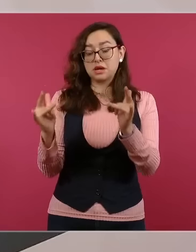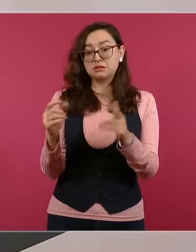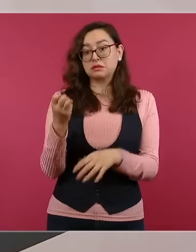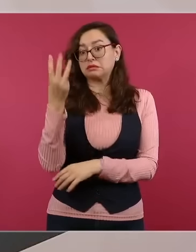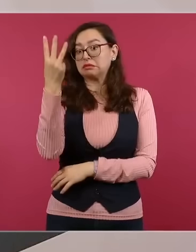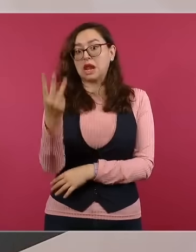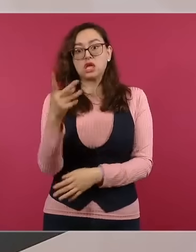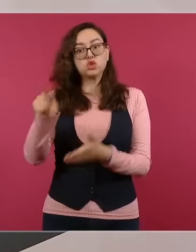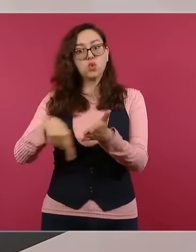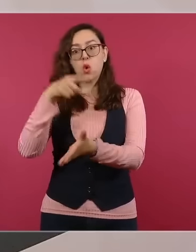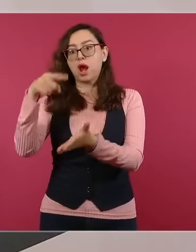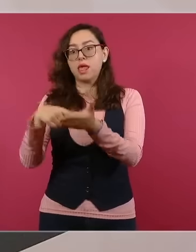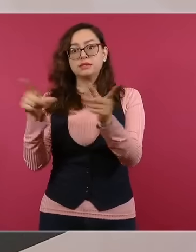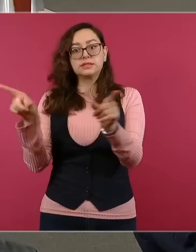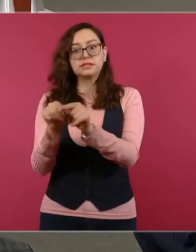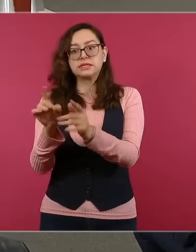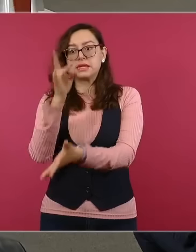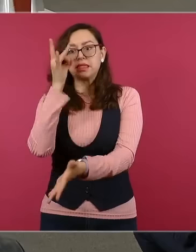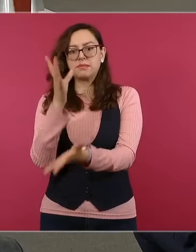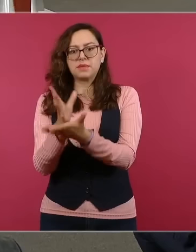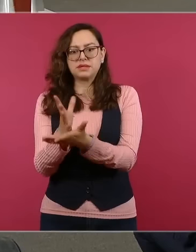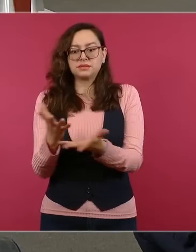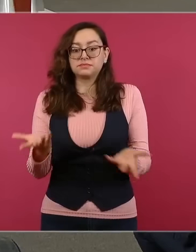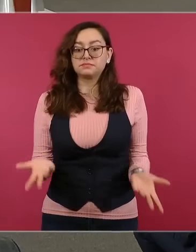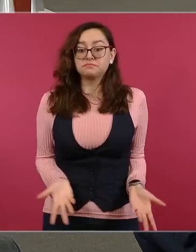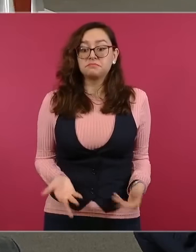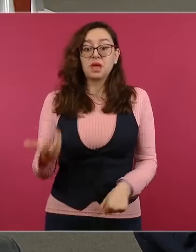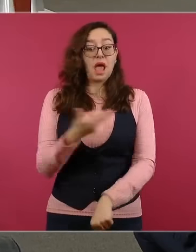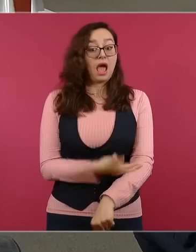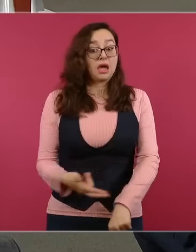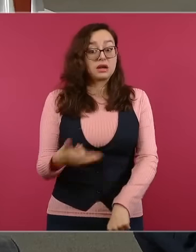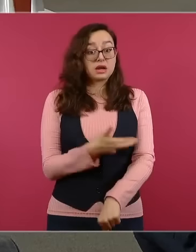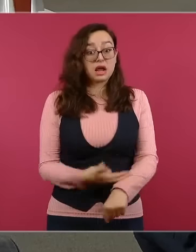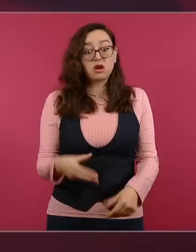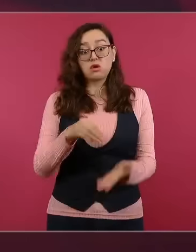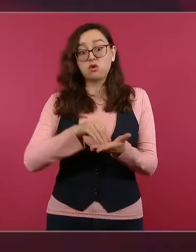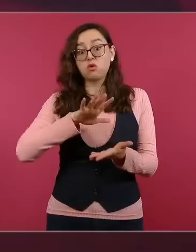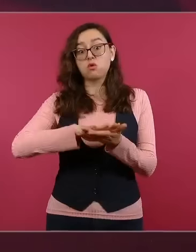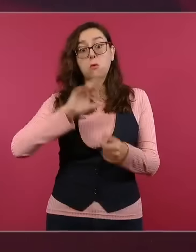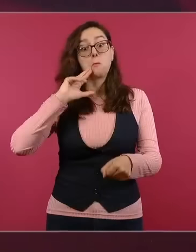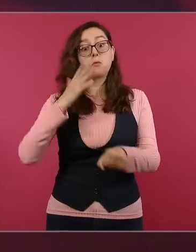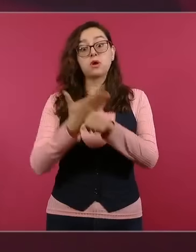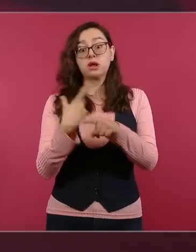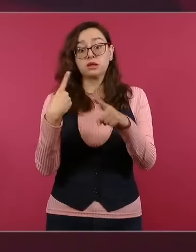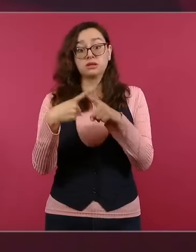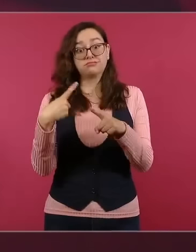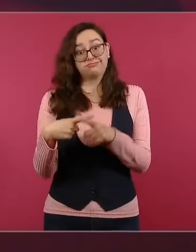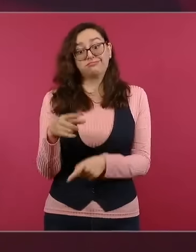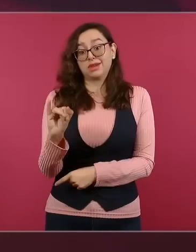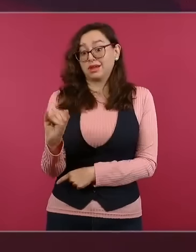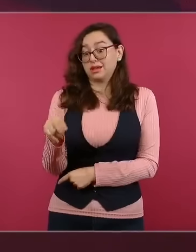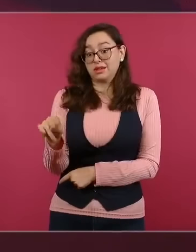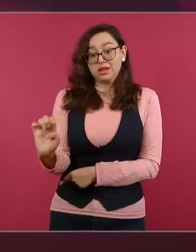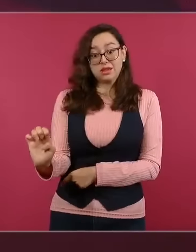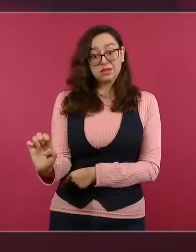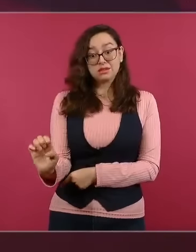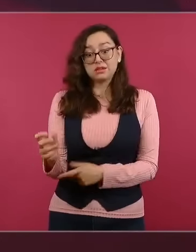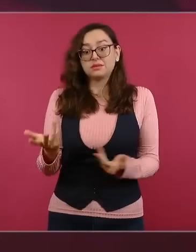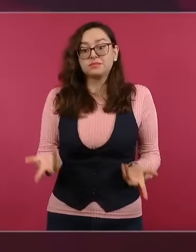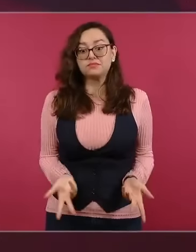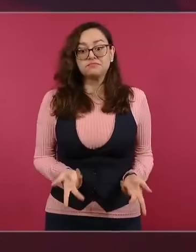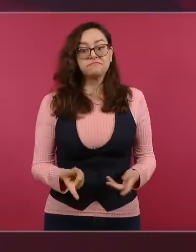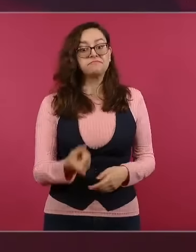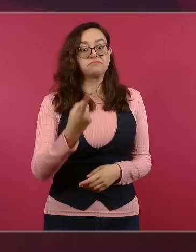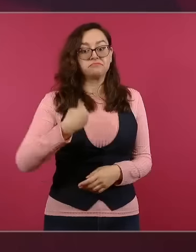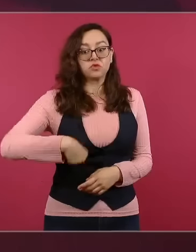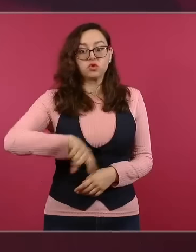Unidos. Todo esto ha sido responsabilidad del INE, lo único que hacemos nosotros en embajadas y consulados es darles las facilidades para que